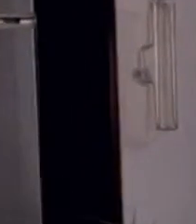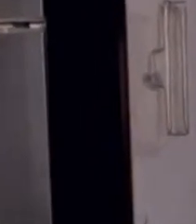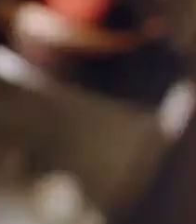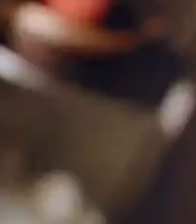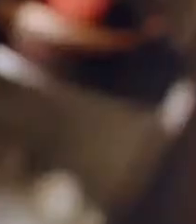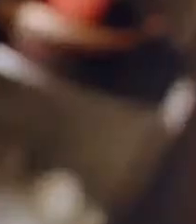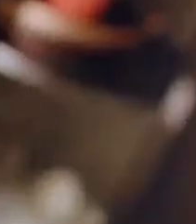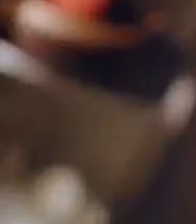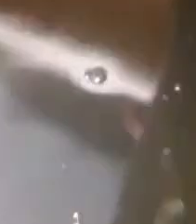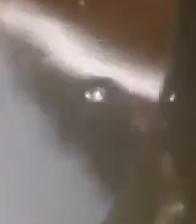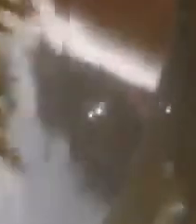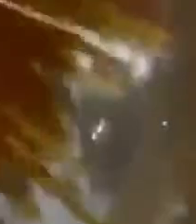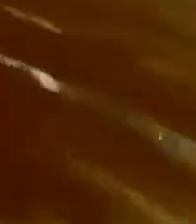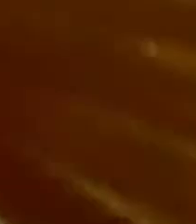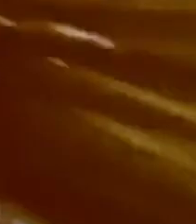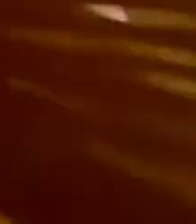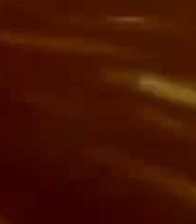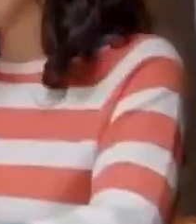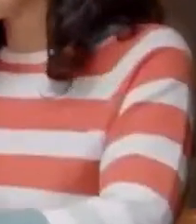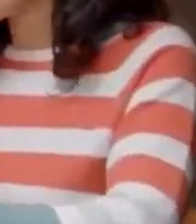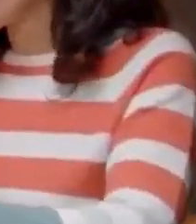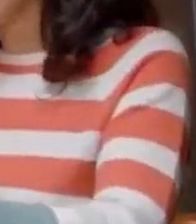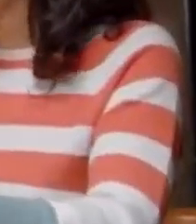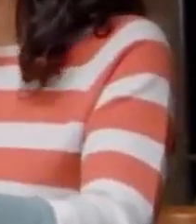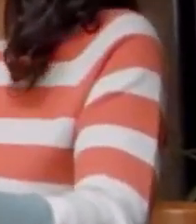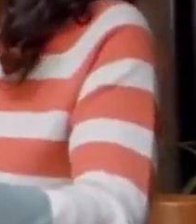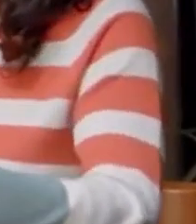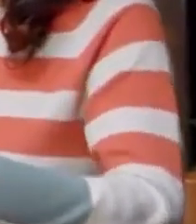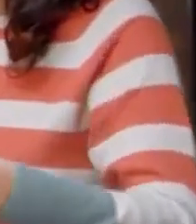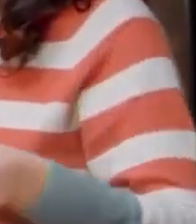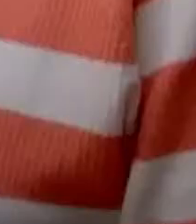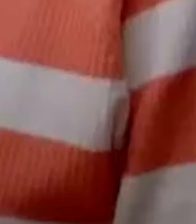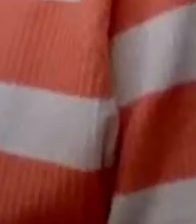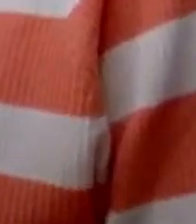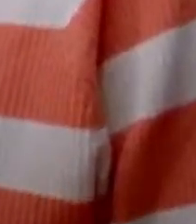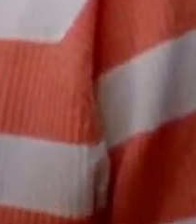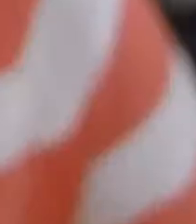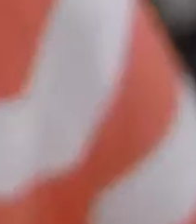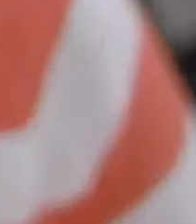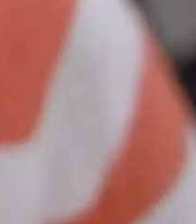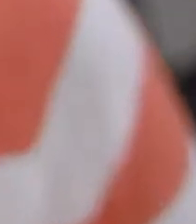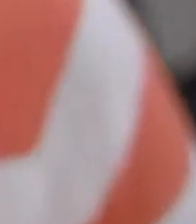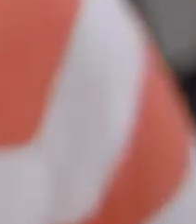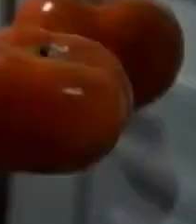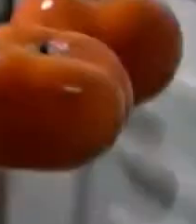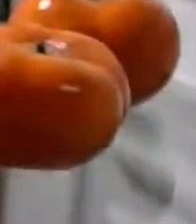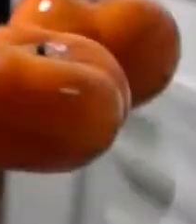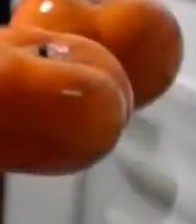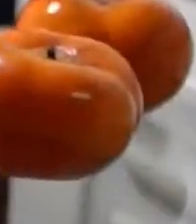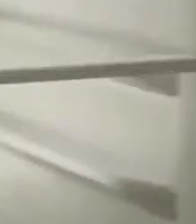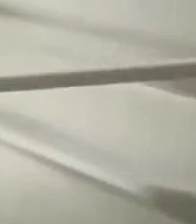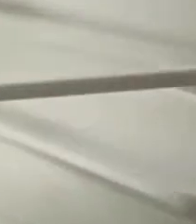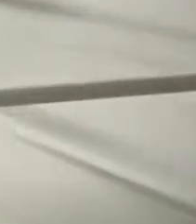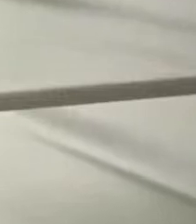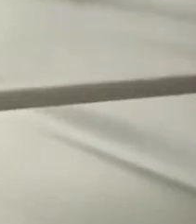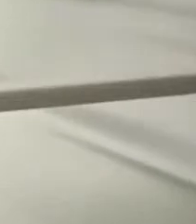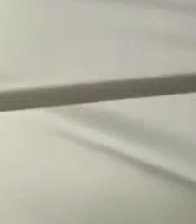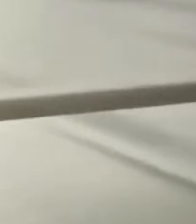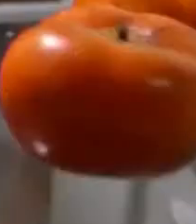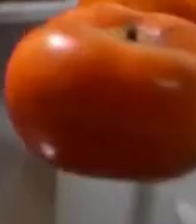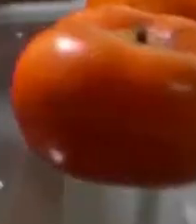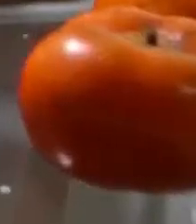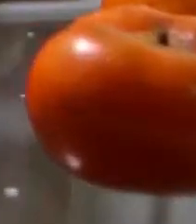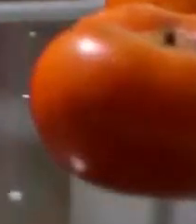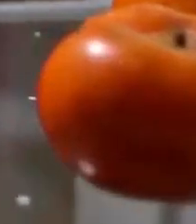¿Quién dice que Don Vitorio es solo por ocasiones especiales? O que un buen almuerzo no te alegre el día. O que comer pasta no te hace